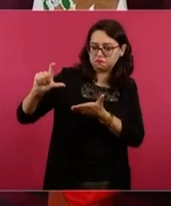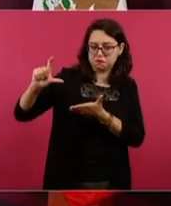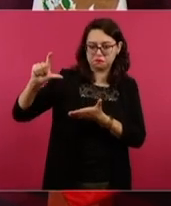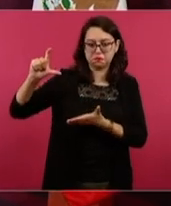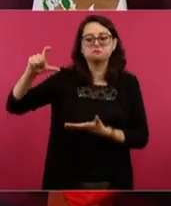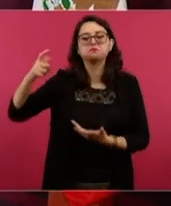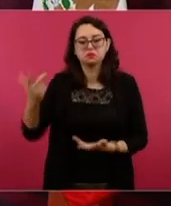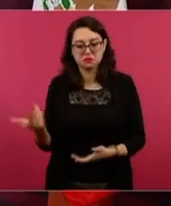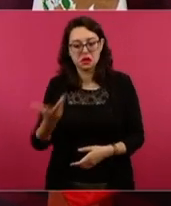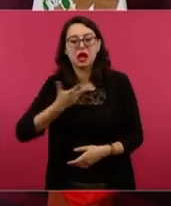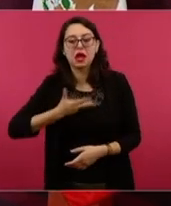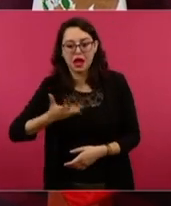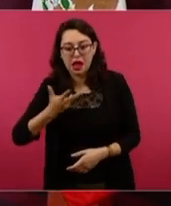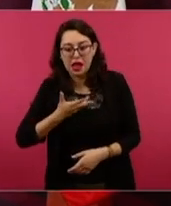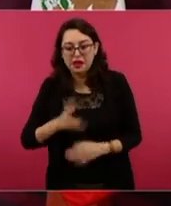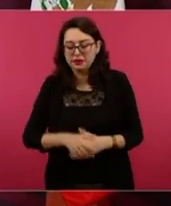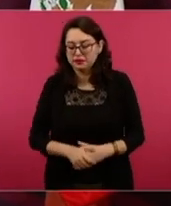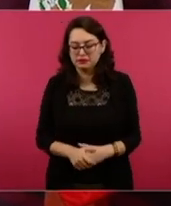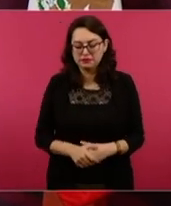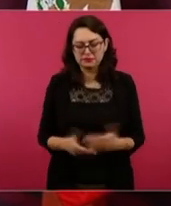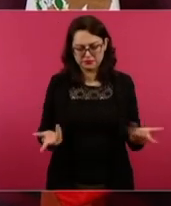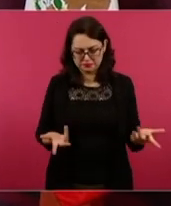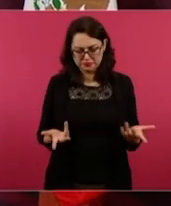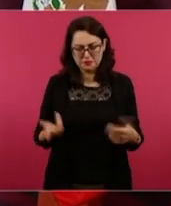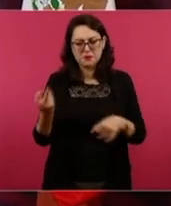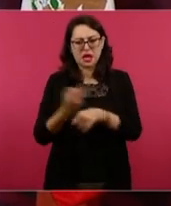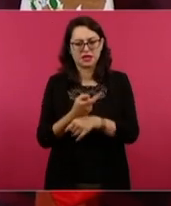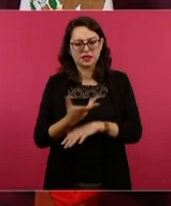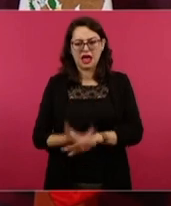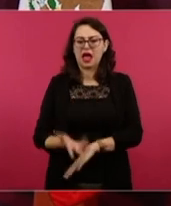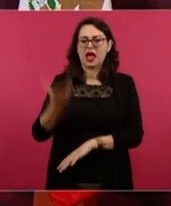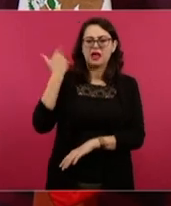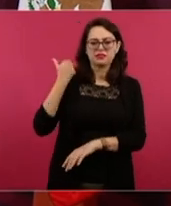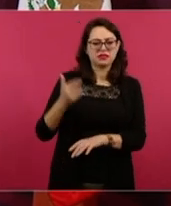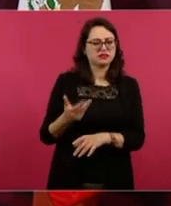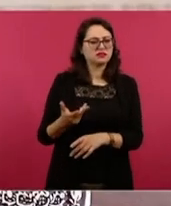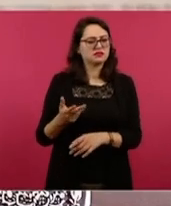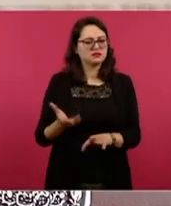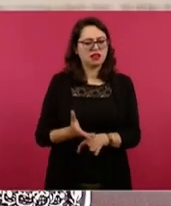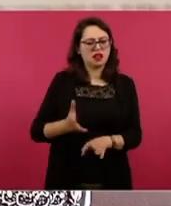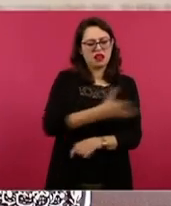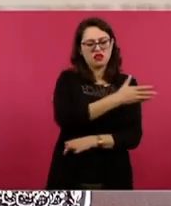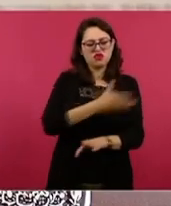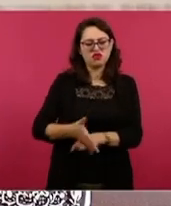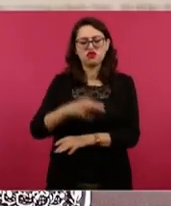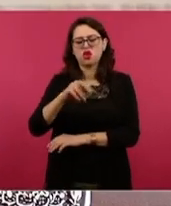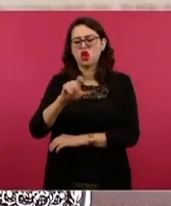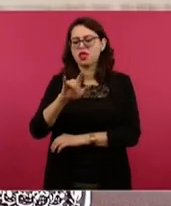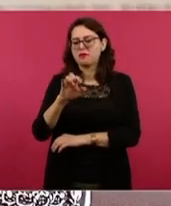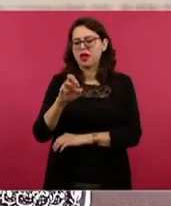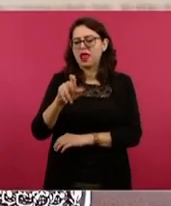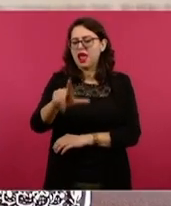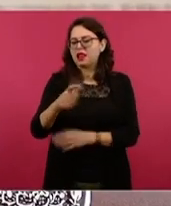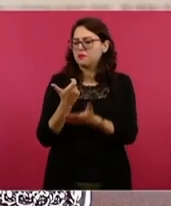Porque decían los tecnócratas